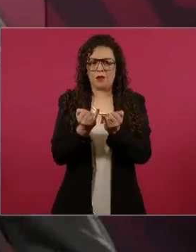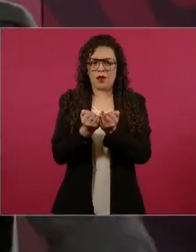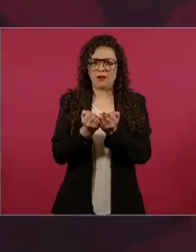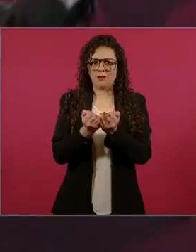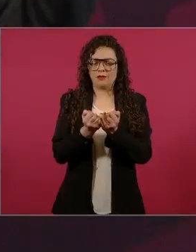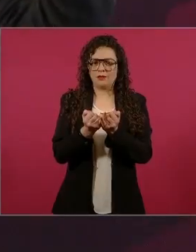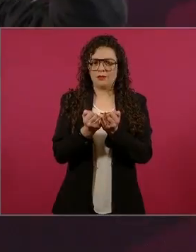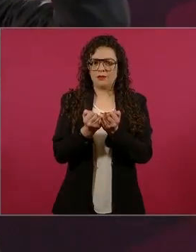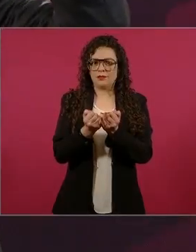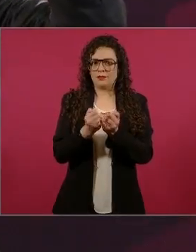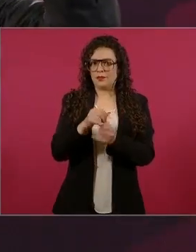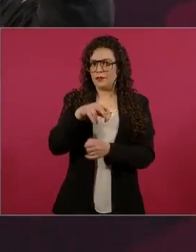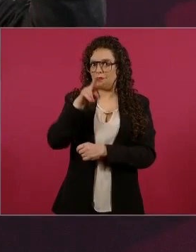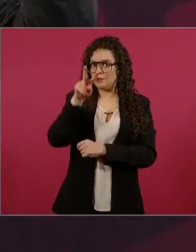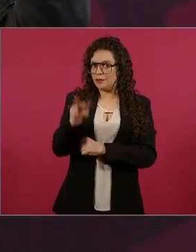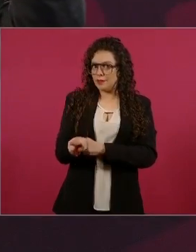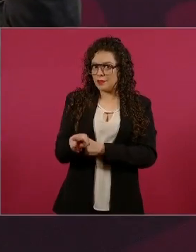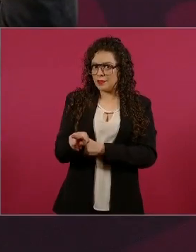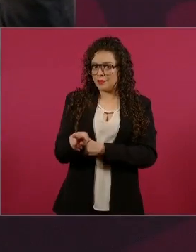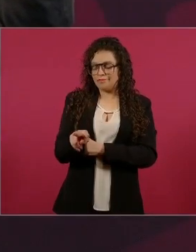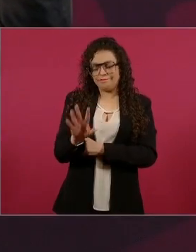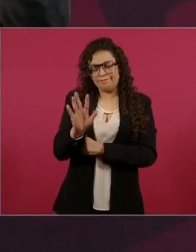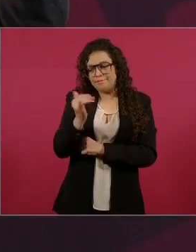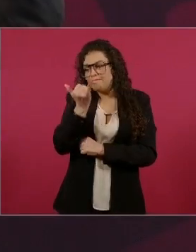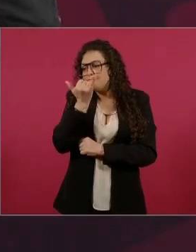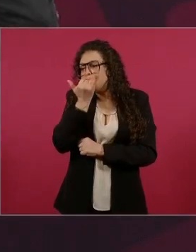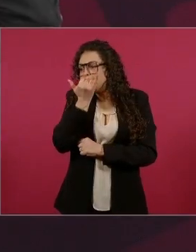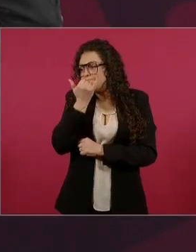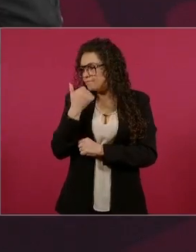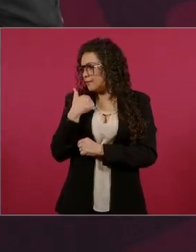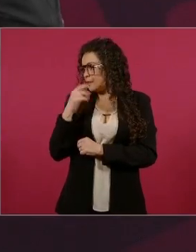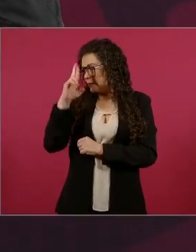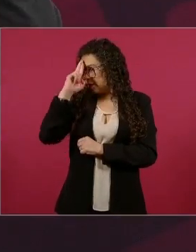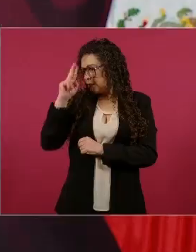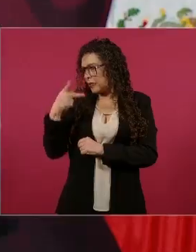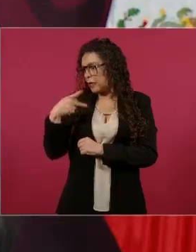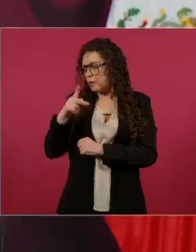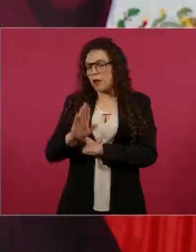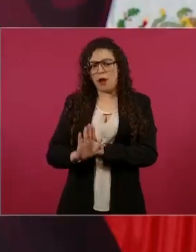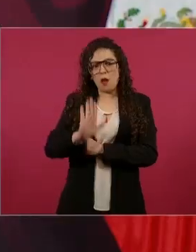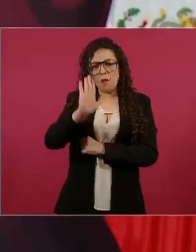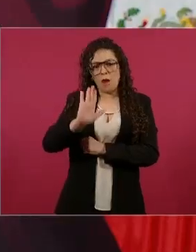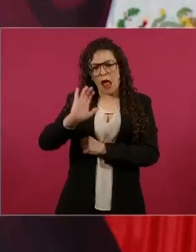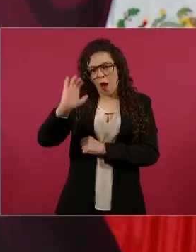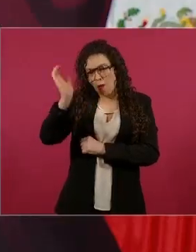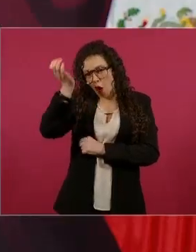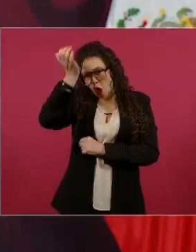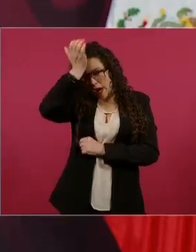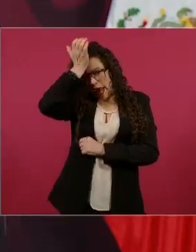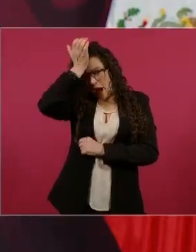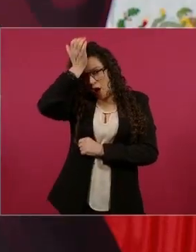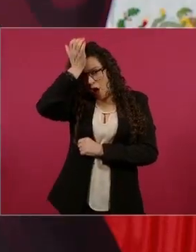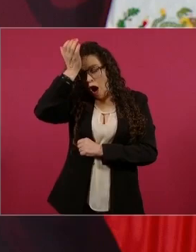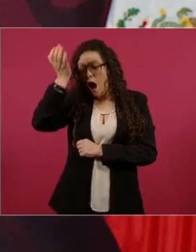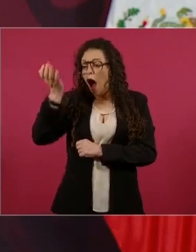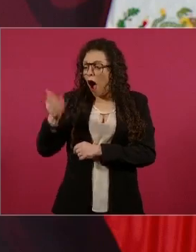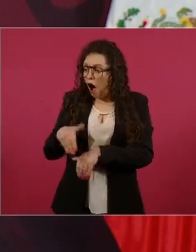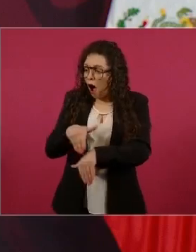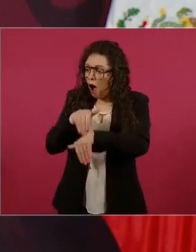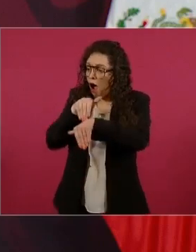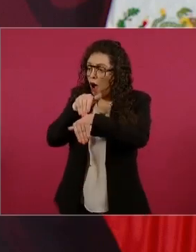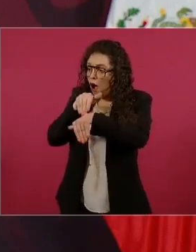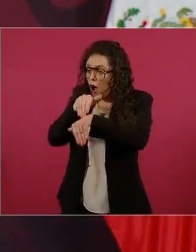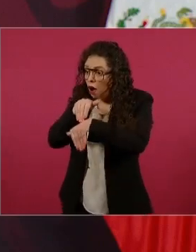como borregos los gobernantes, a aplicar